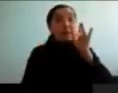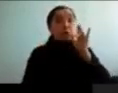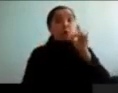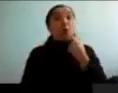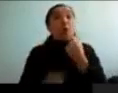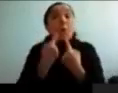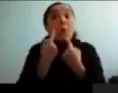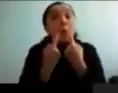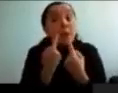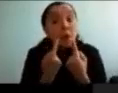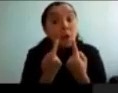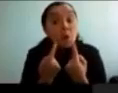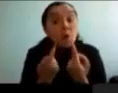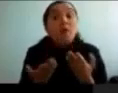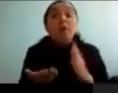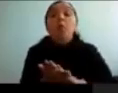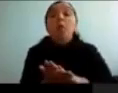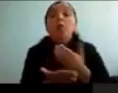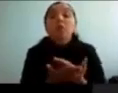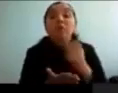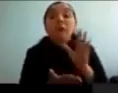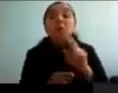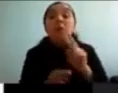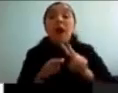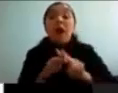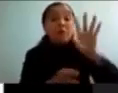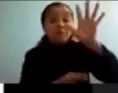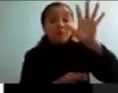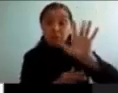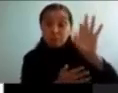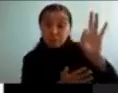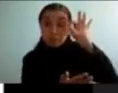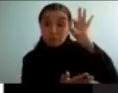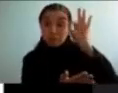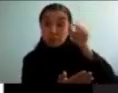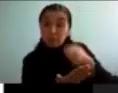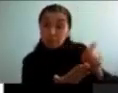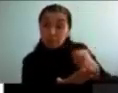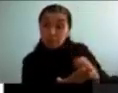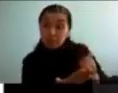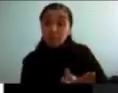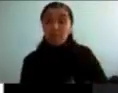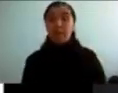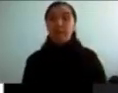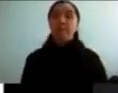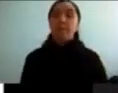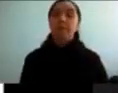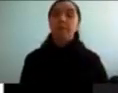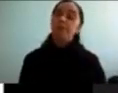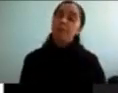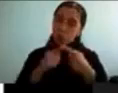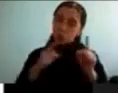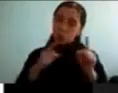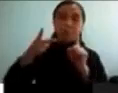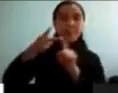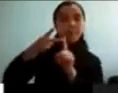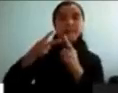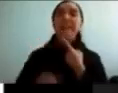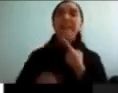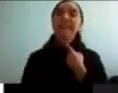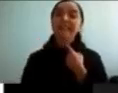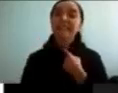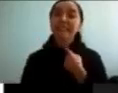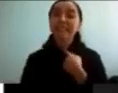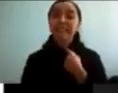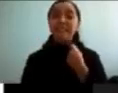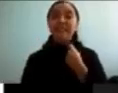cómo estamos haciendo el diagnóstico en Chile. Otra cosa que es interesante del déficit es que la prevalencia está muy